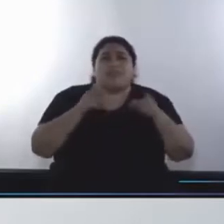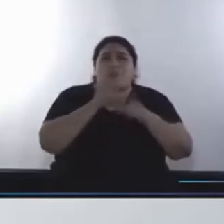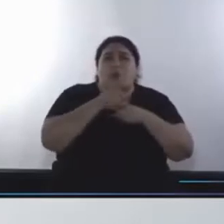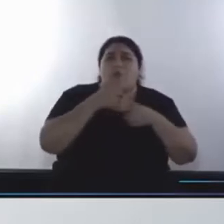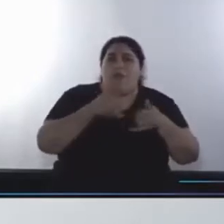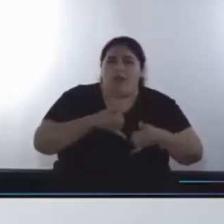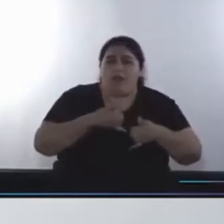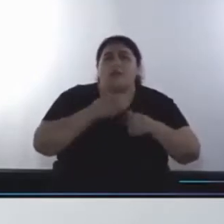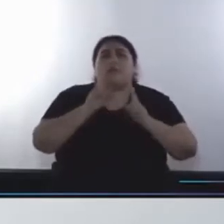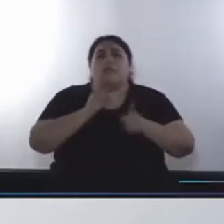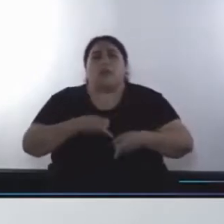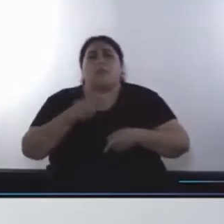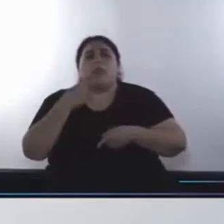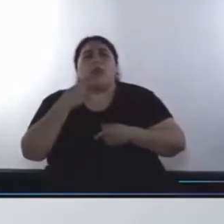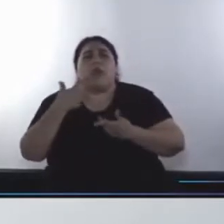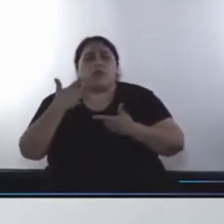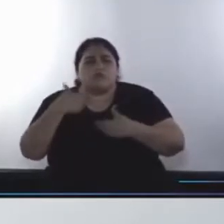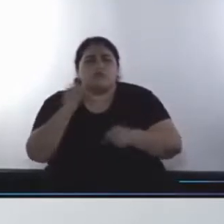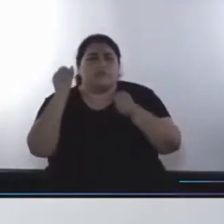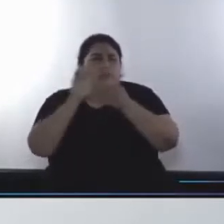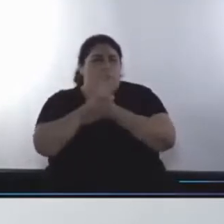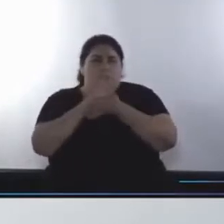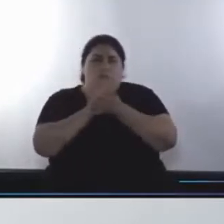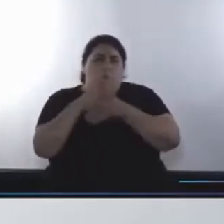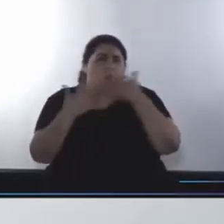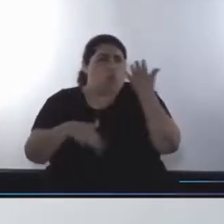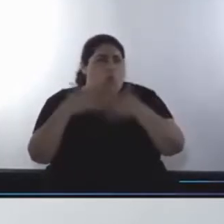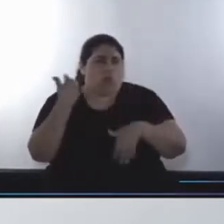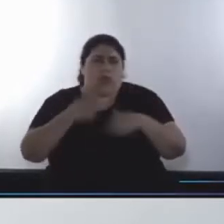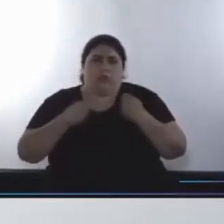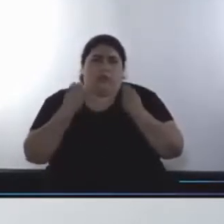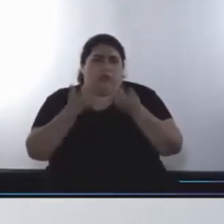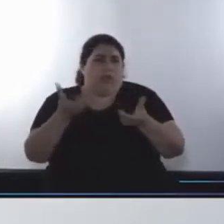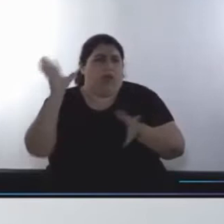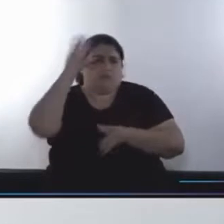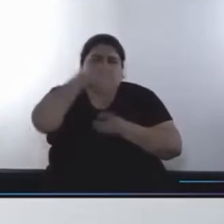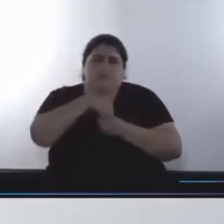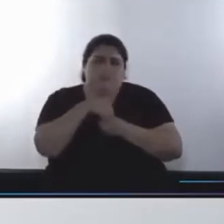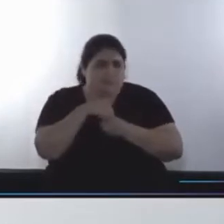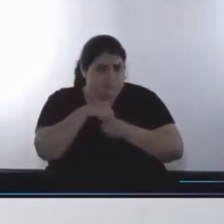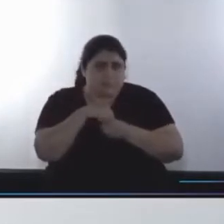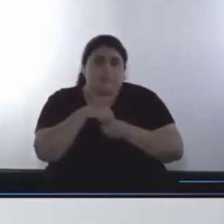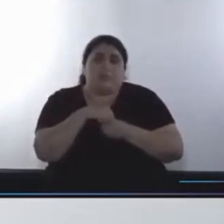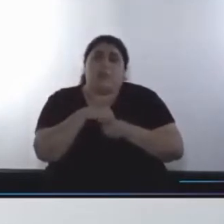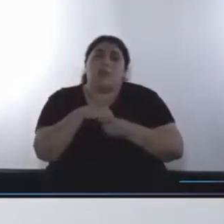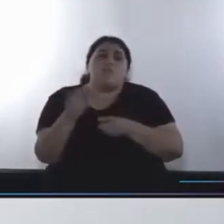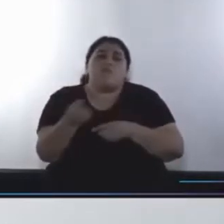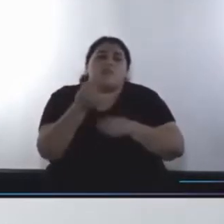hay que dar las soluciones integrales a través de las políticas.